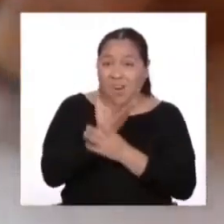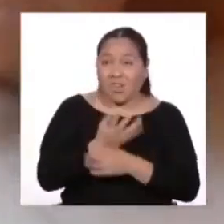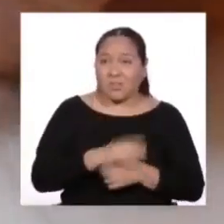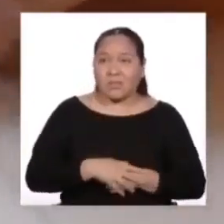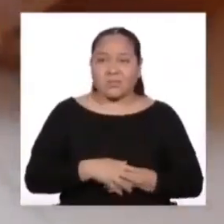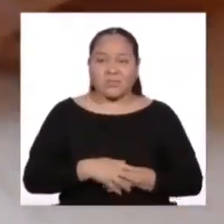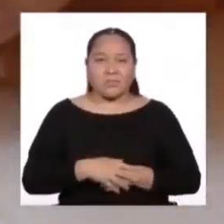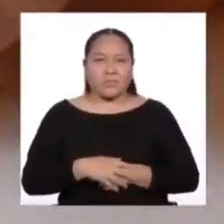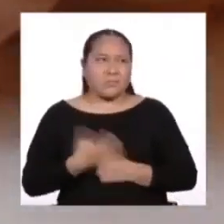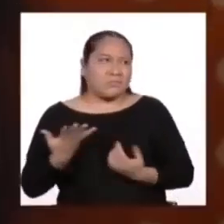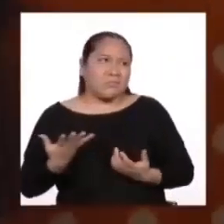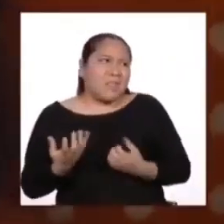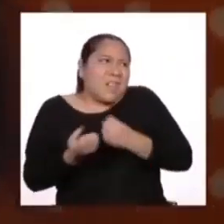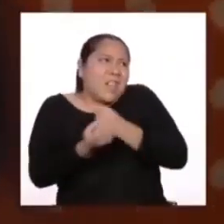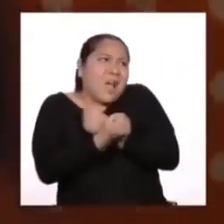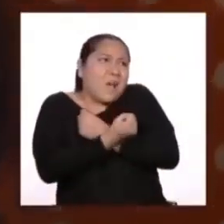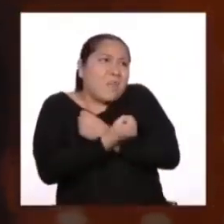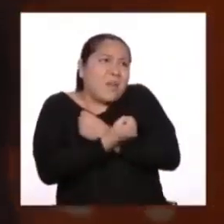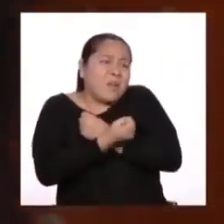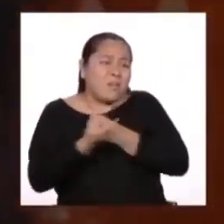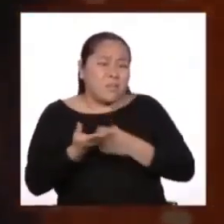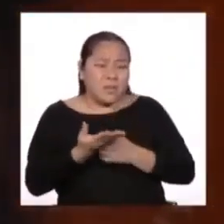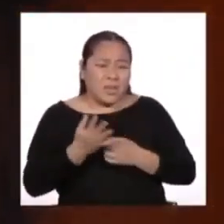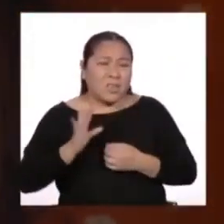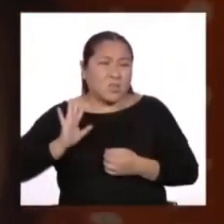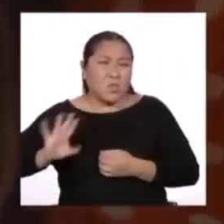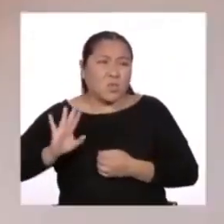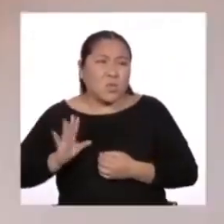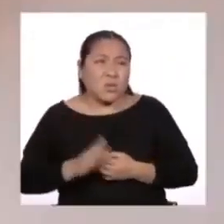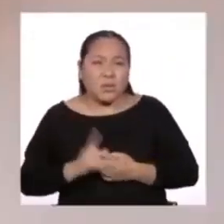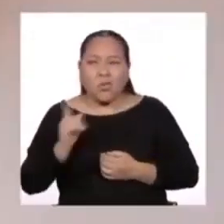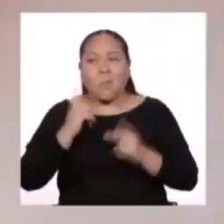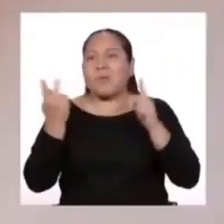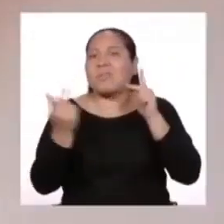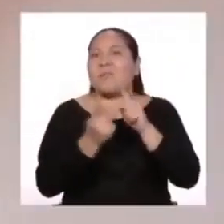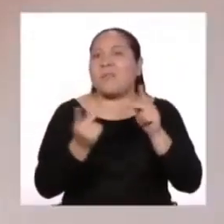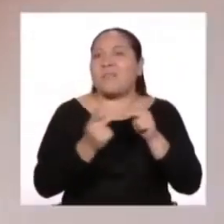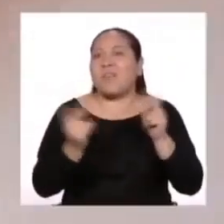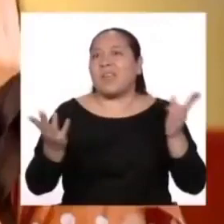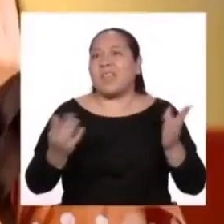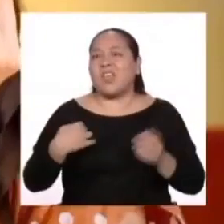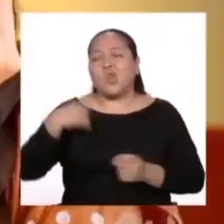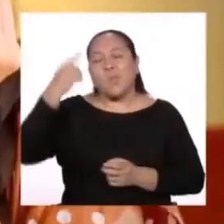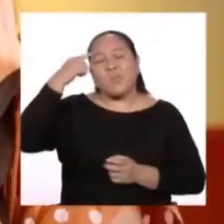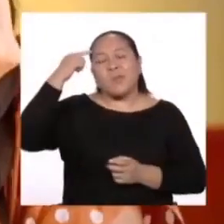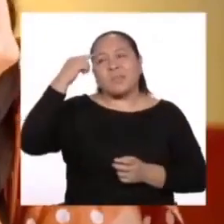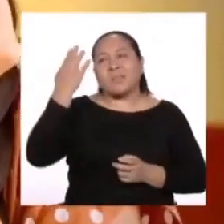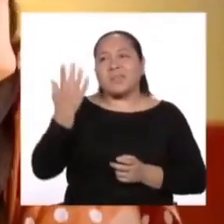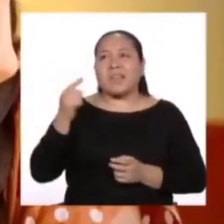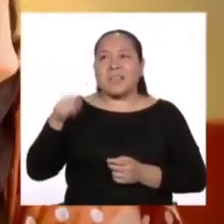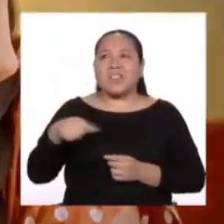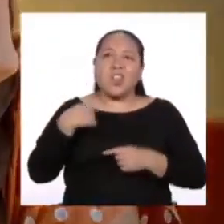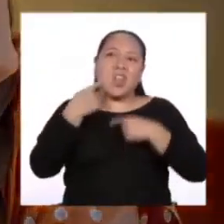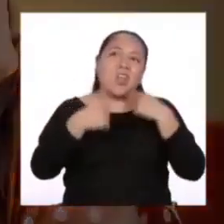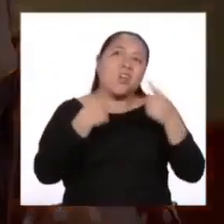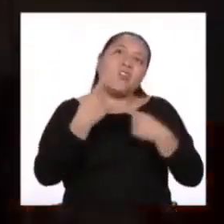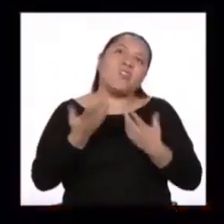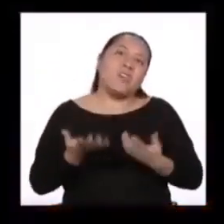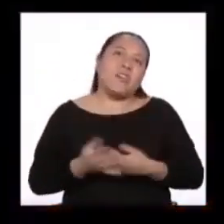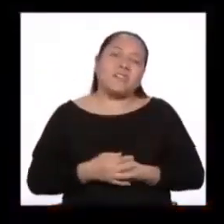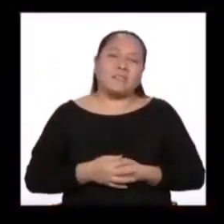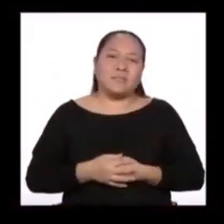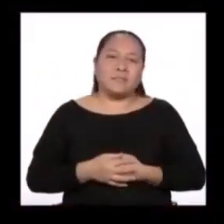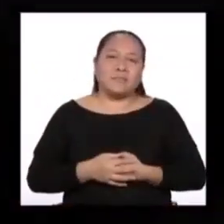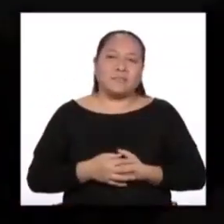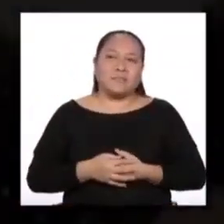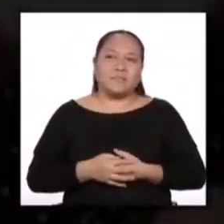Y la quiere porque es suya, ¿no? No porque sea perfecta. Imagino que eso es lo que nos quieren contar de alguna manera,